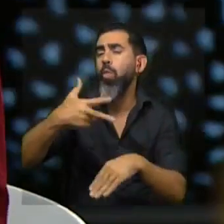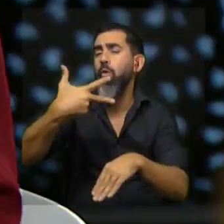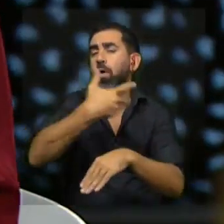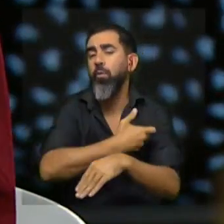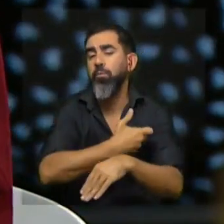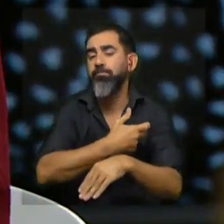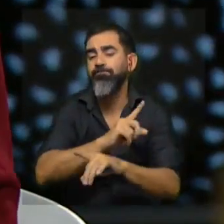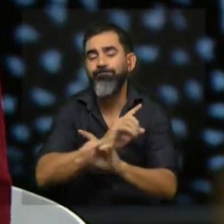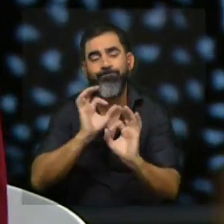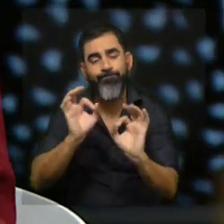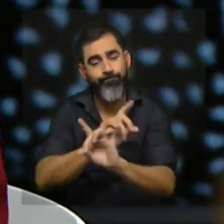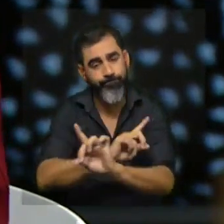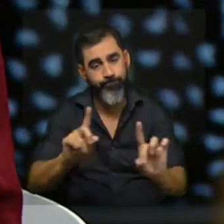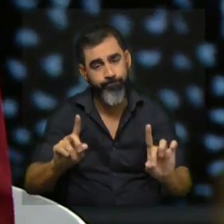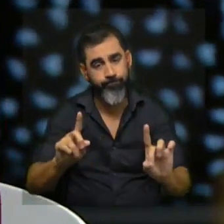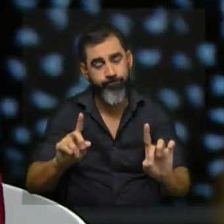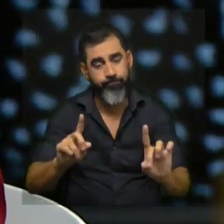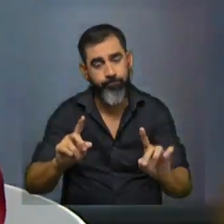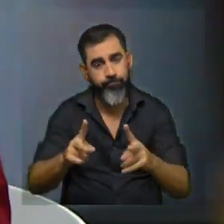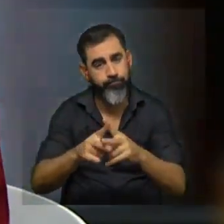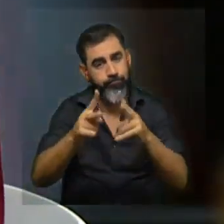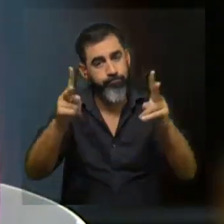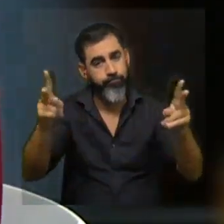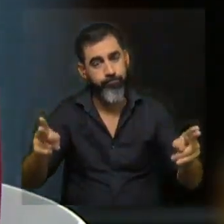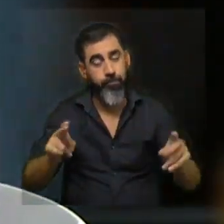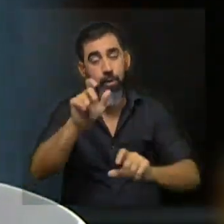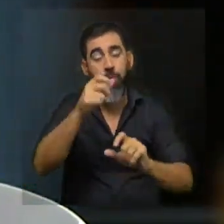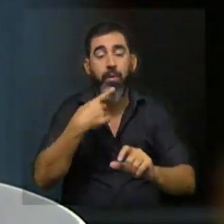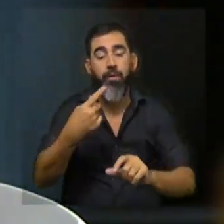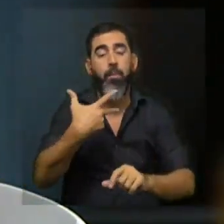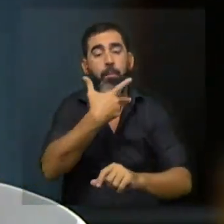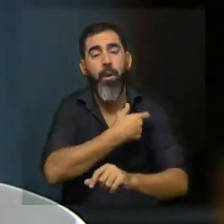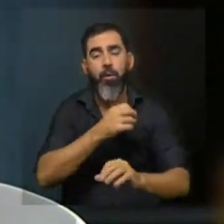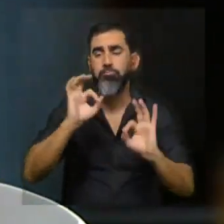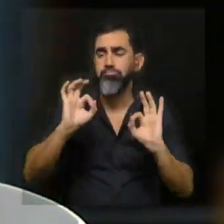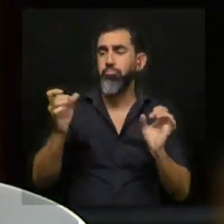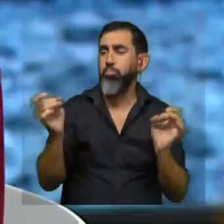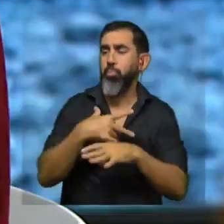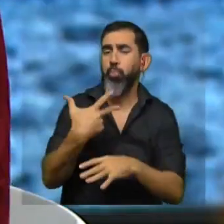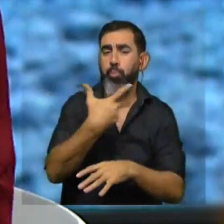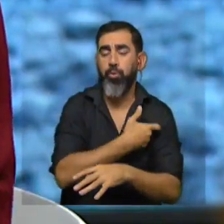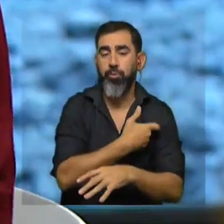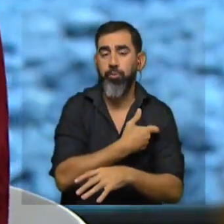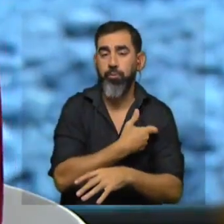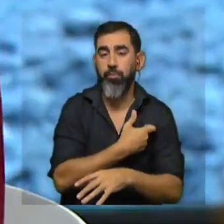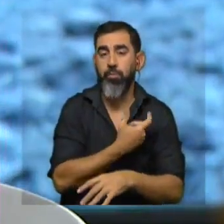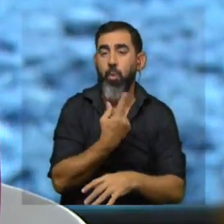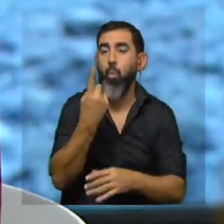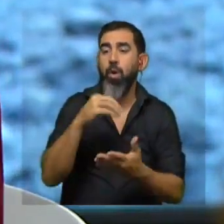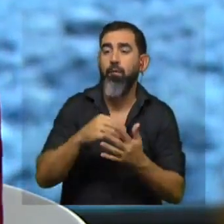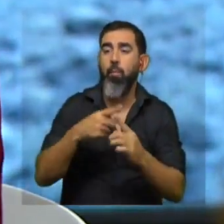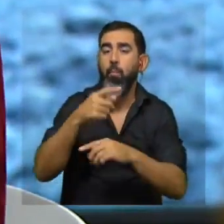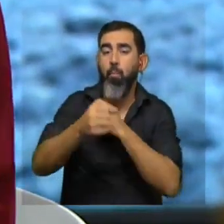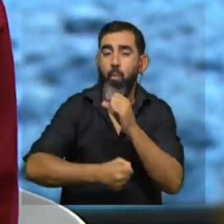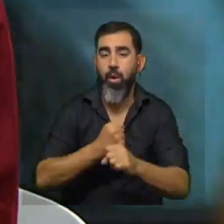frecuencia no es suficiente la frecuencia es muy larga por ejemplo gente que te dice mi gato está desparasitado y lo desparasita una vez al año